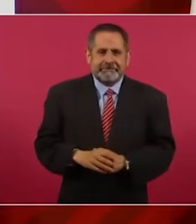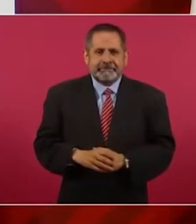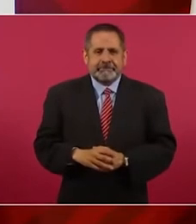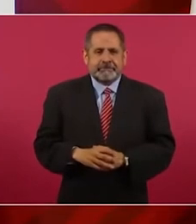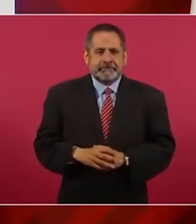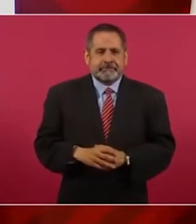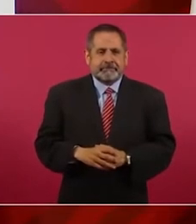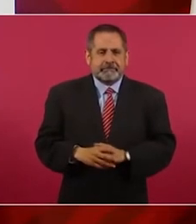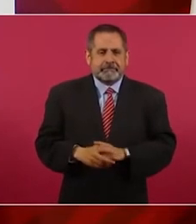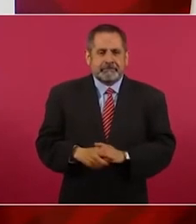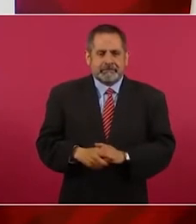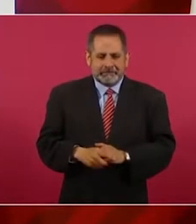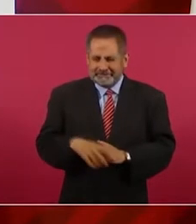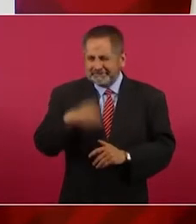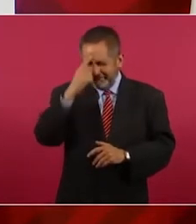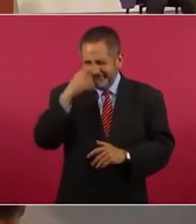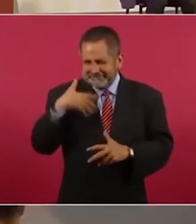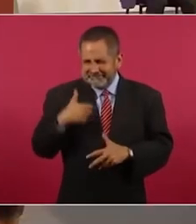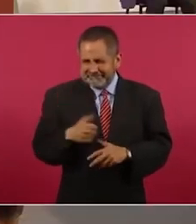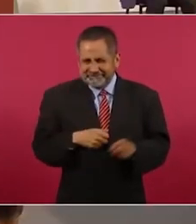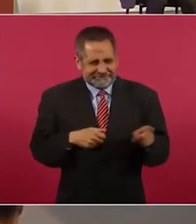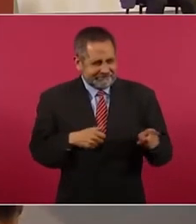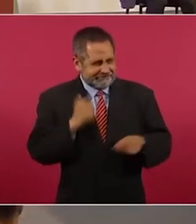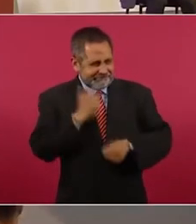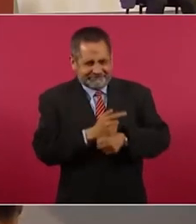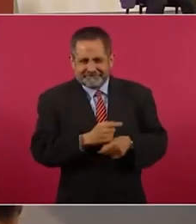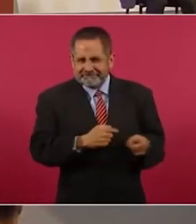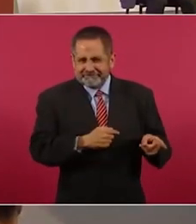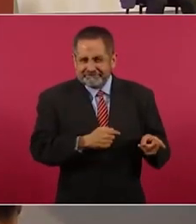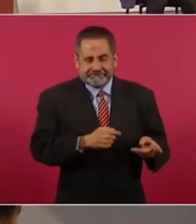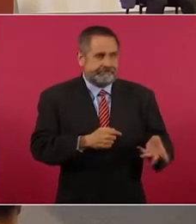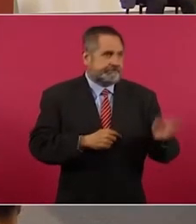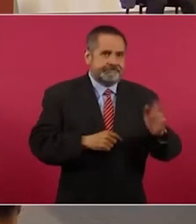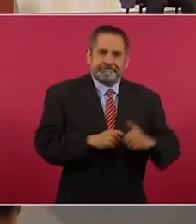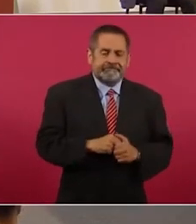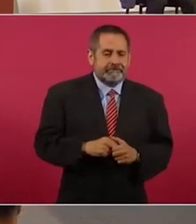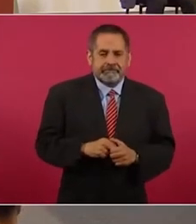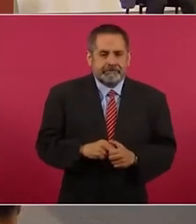Pero se dan cuenta, antes